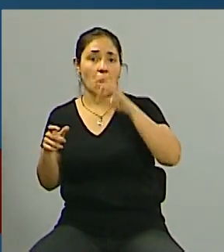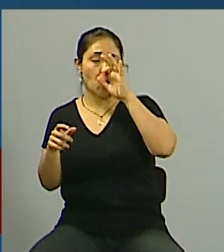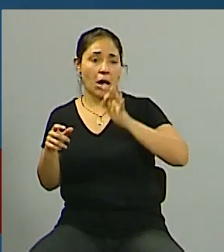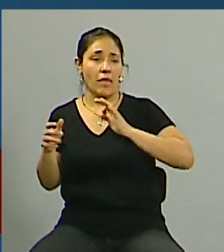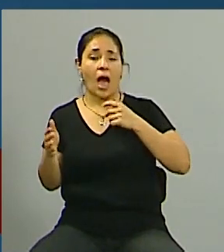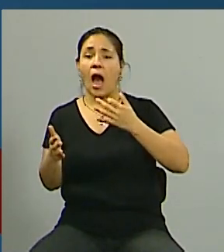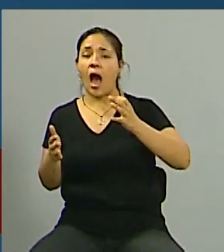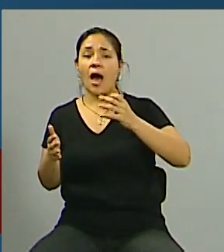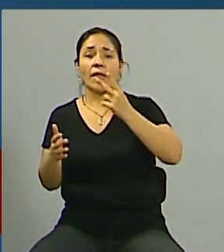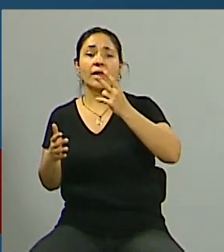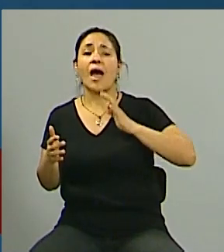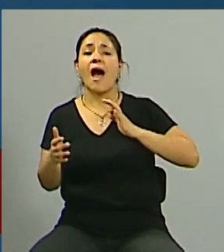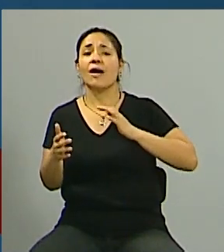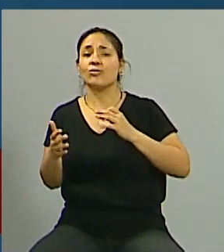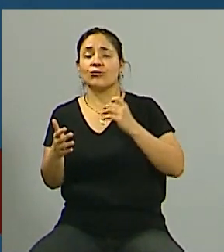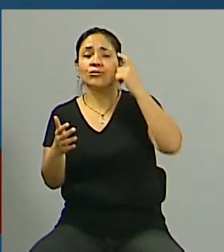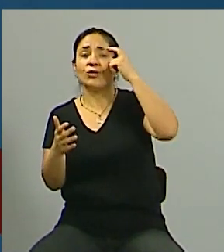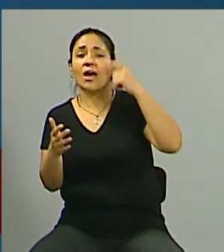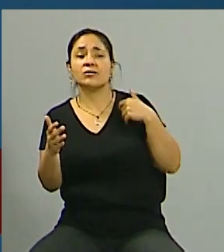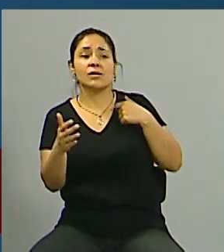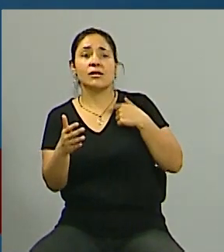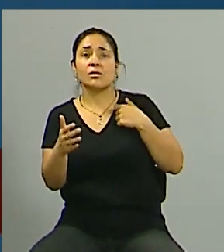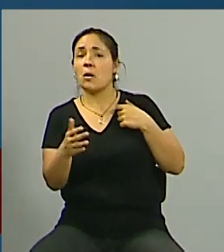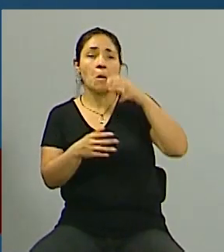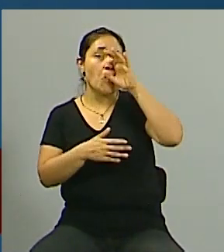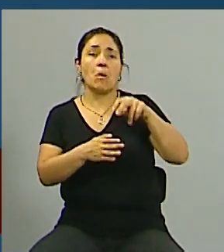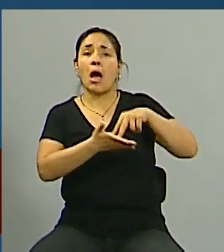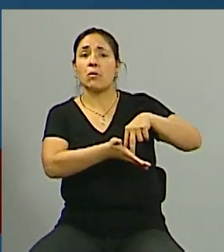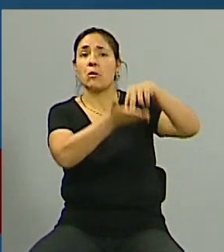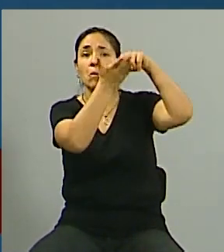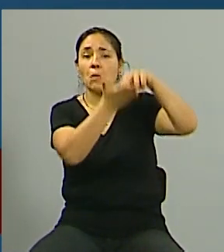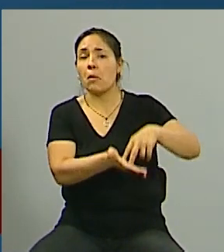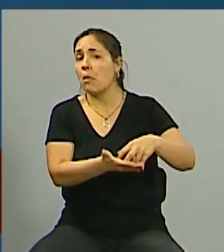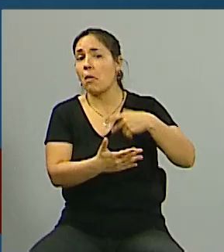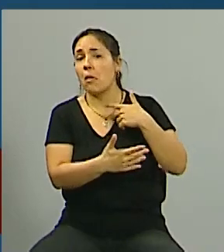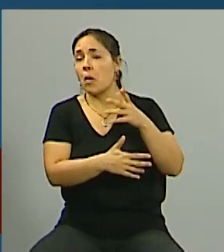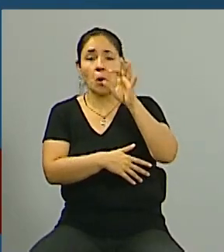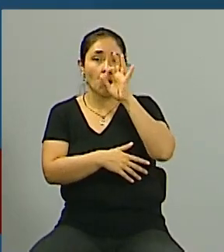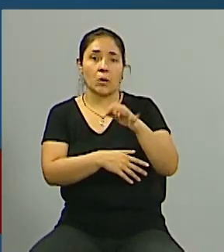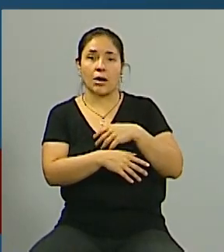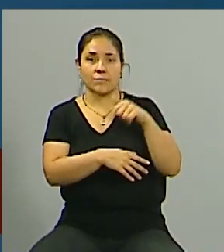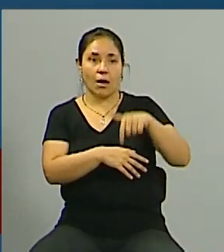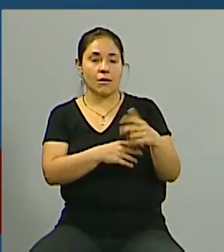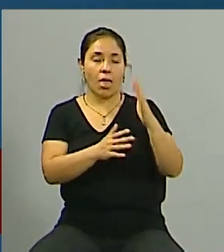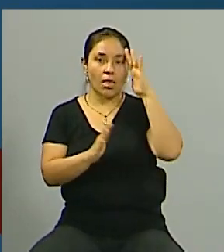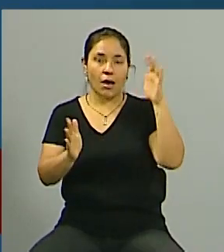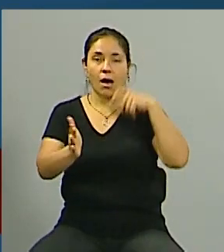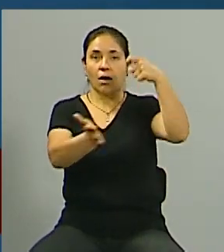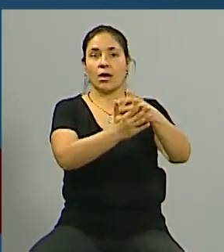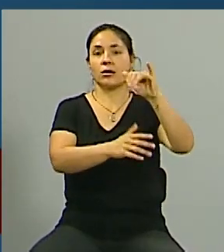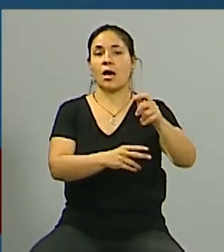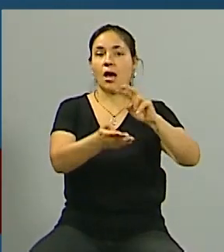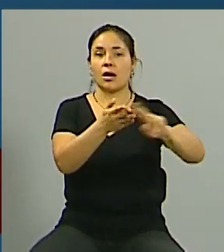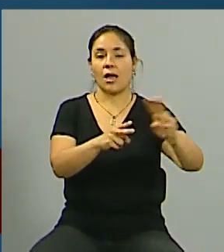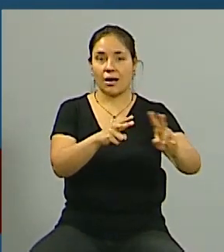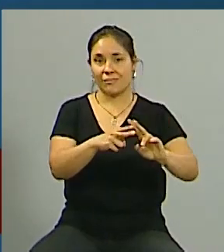tengan que ahora cargar con esa reparación pero como te digo tenés una cuestión de interpretación de qué lado estés de qué